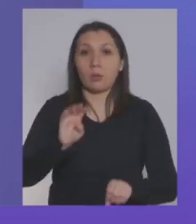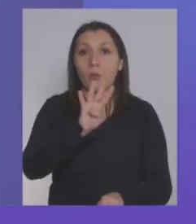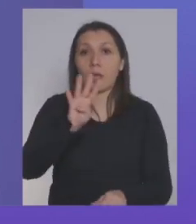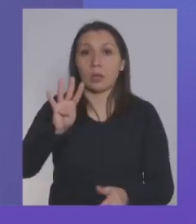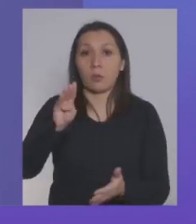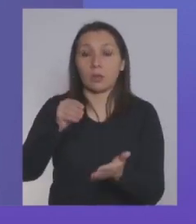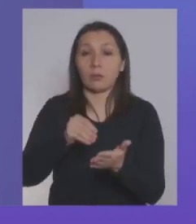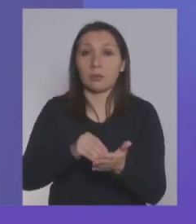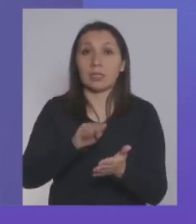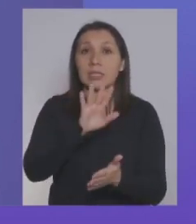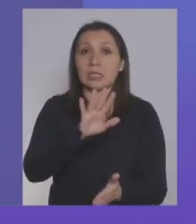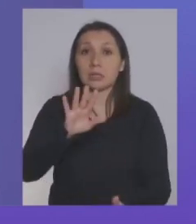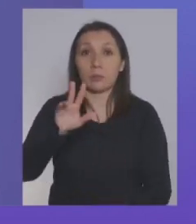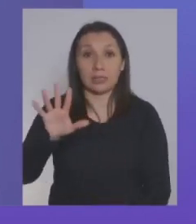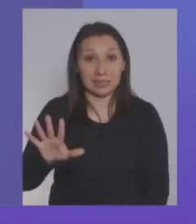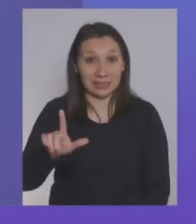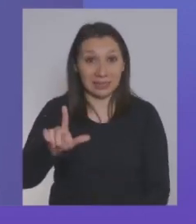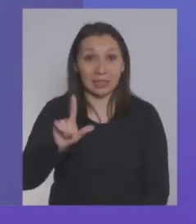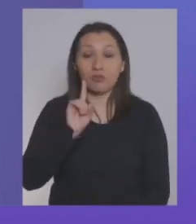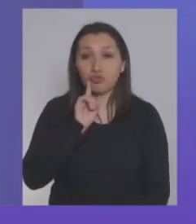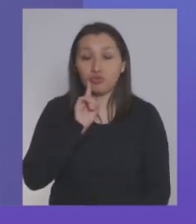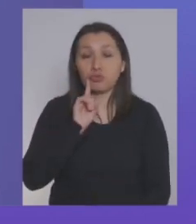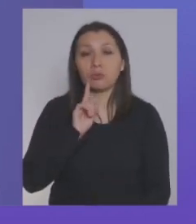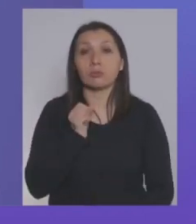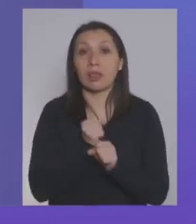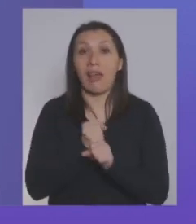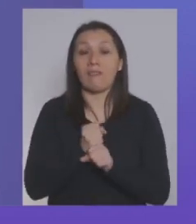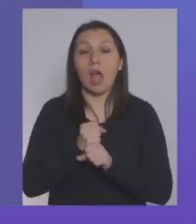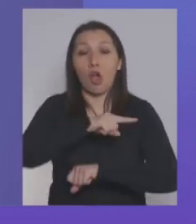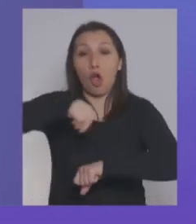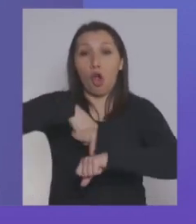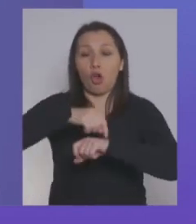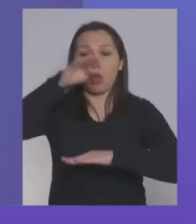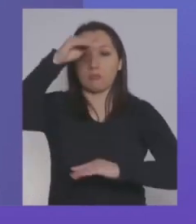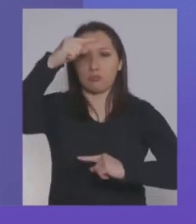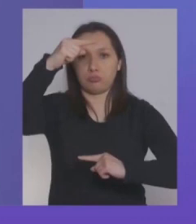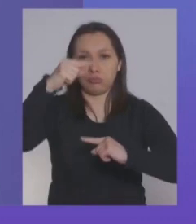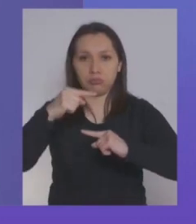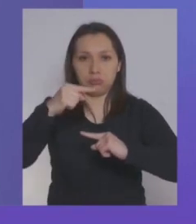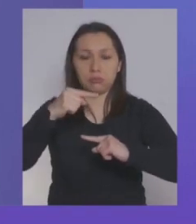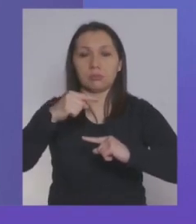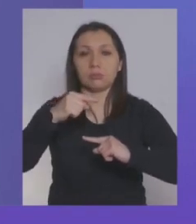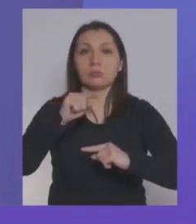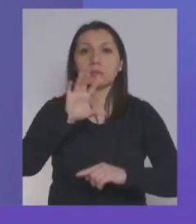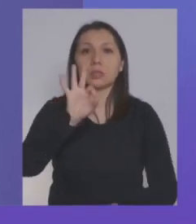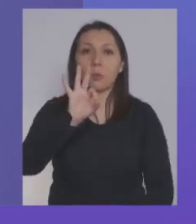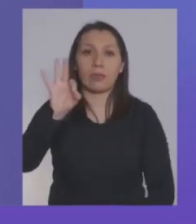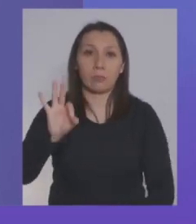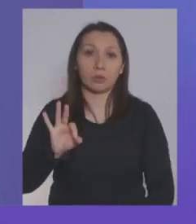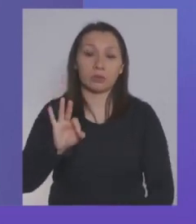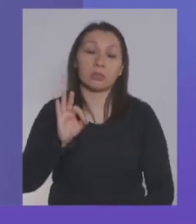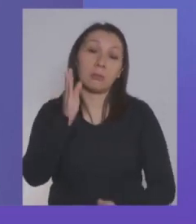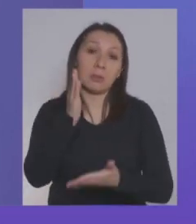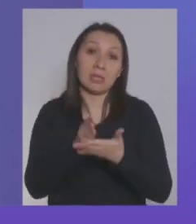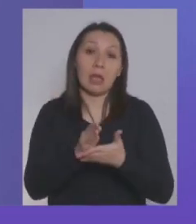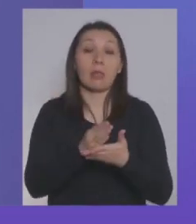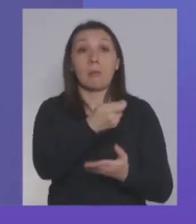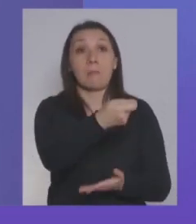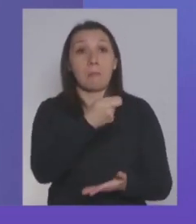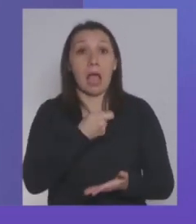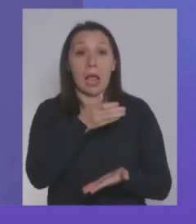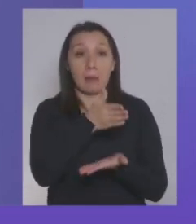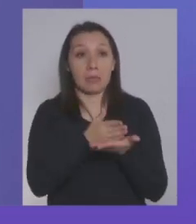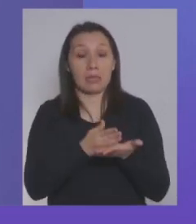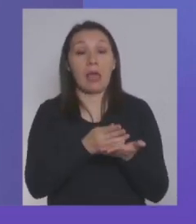.557, que se han visto sus jornadas reducidas. Esto quiere decir que se reduce el 50%, mi empleador me paga una